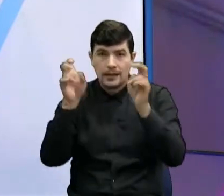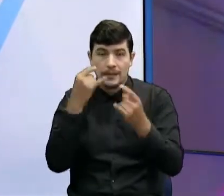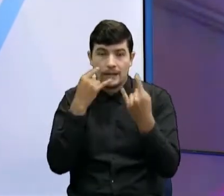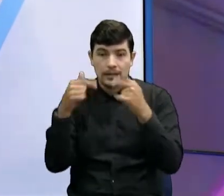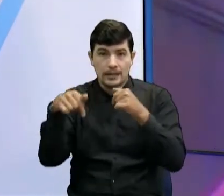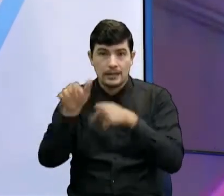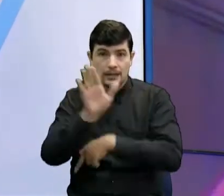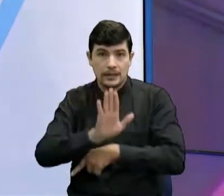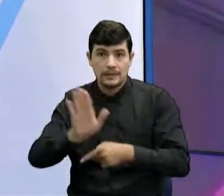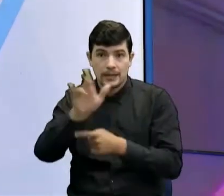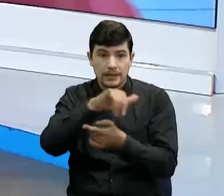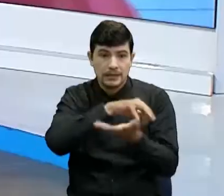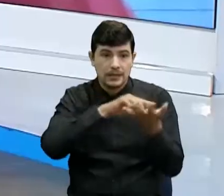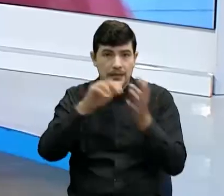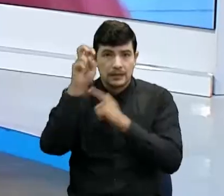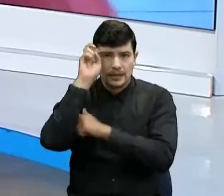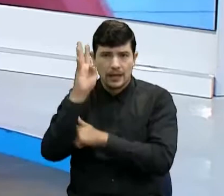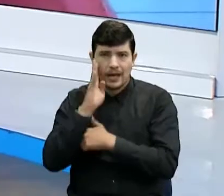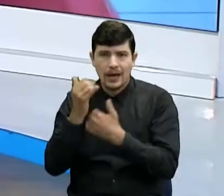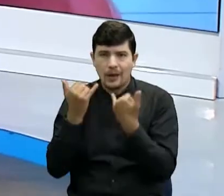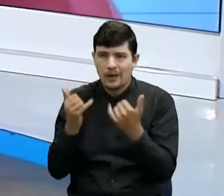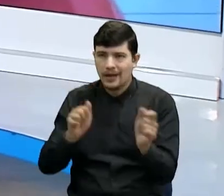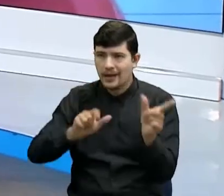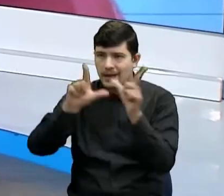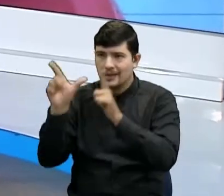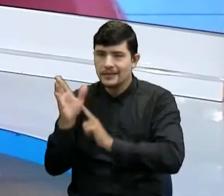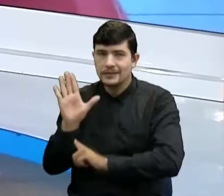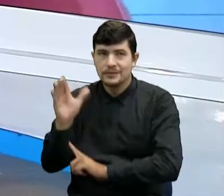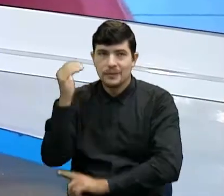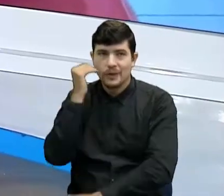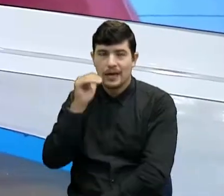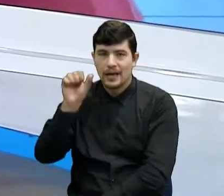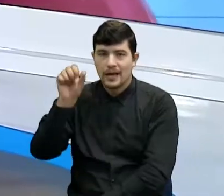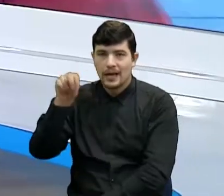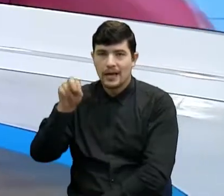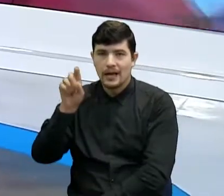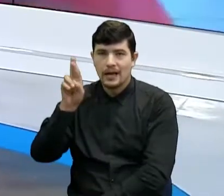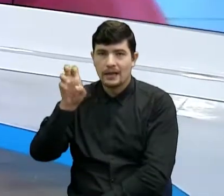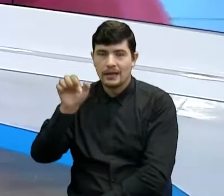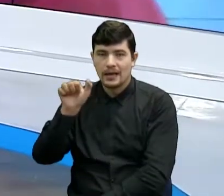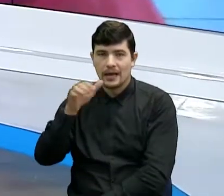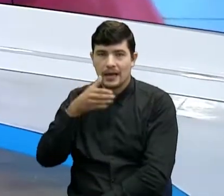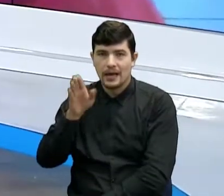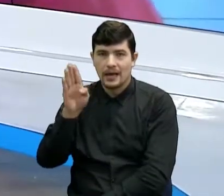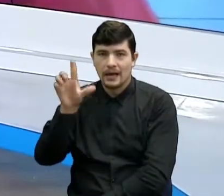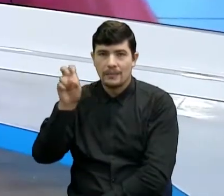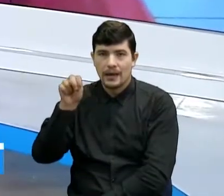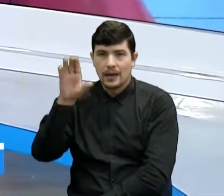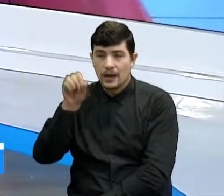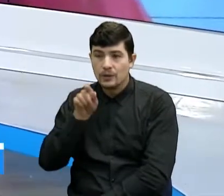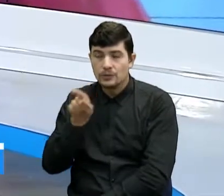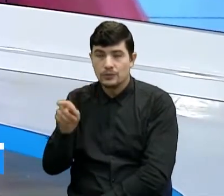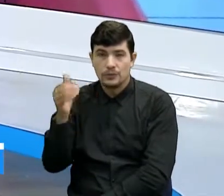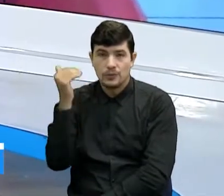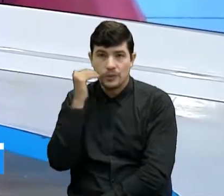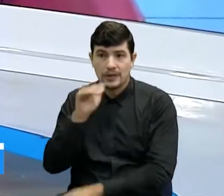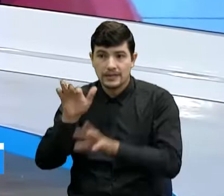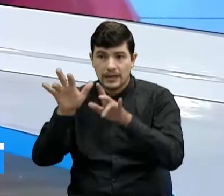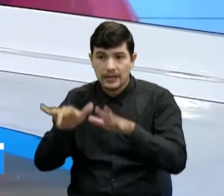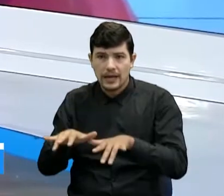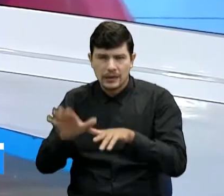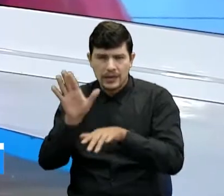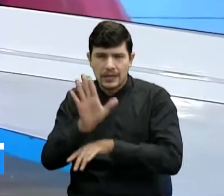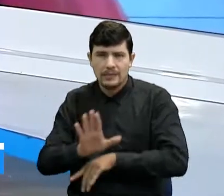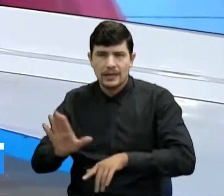en el Gran Santander y aquí ya la tenemos lista, Andrea Blanco, Secretaria de la Mujer y Equidad de Género del Departamento de Santander. Andrea, como siempre, un